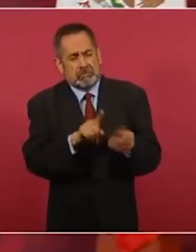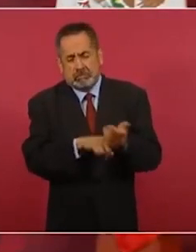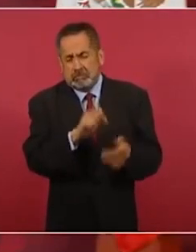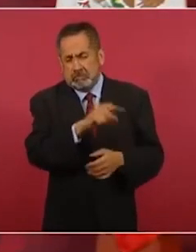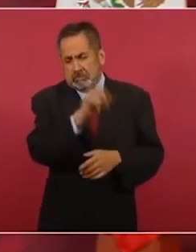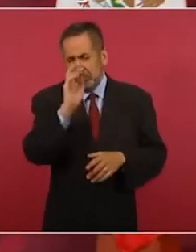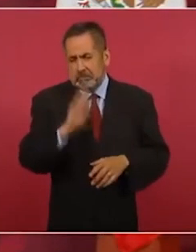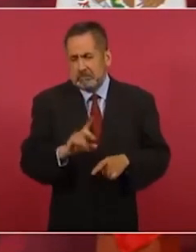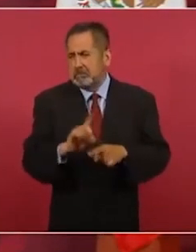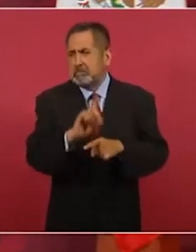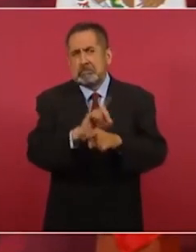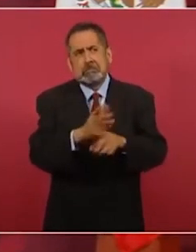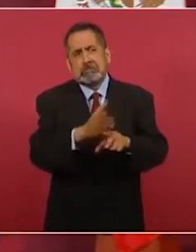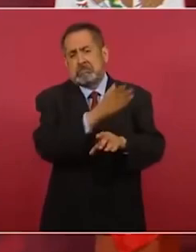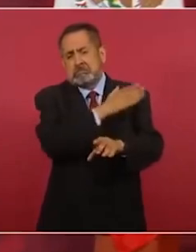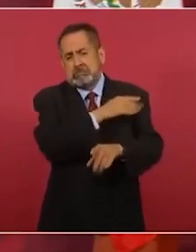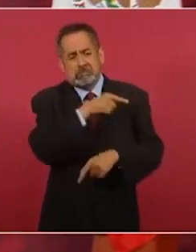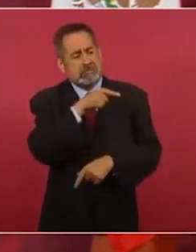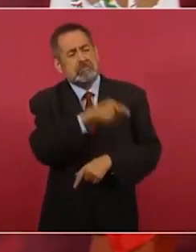desde hace mucho tiempo.